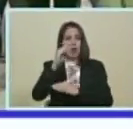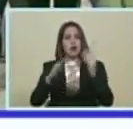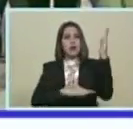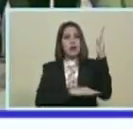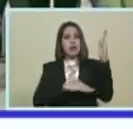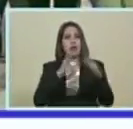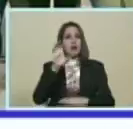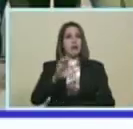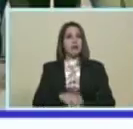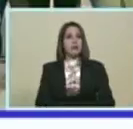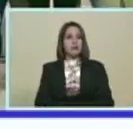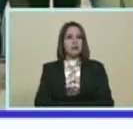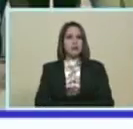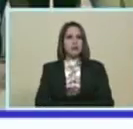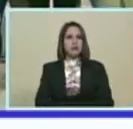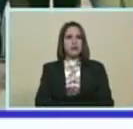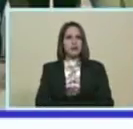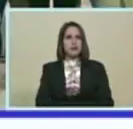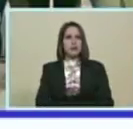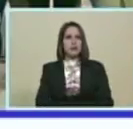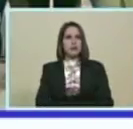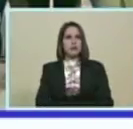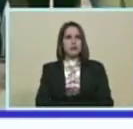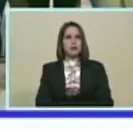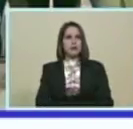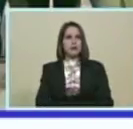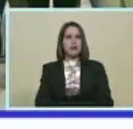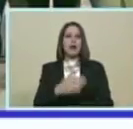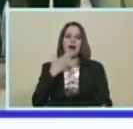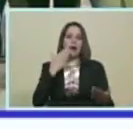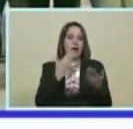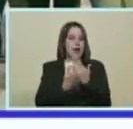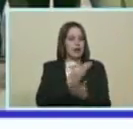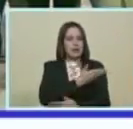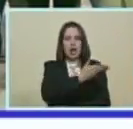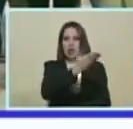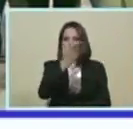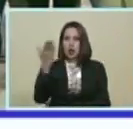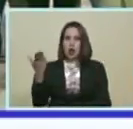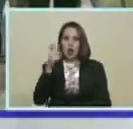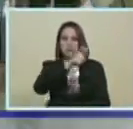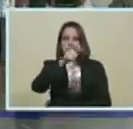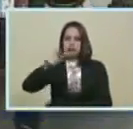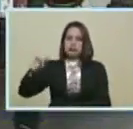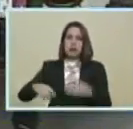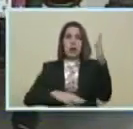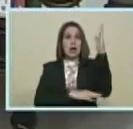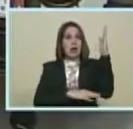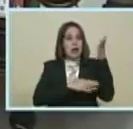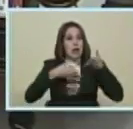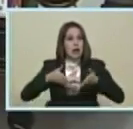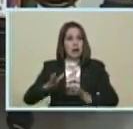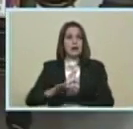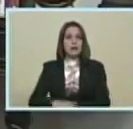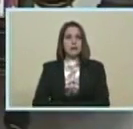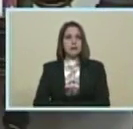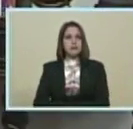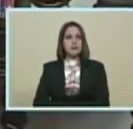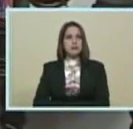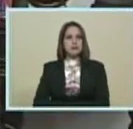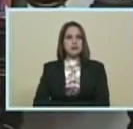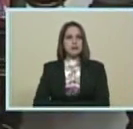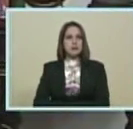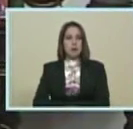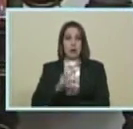Reyes Reyes Gracias a todos Los larense Los guaros Y las guaras Bueno Aquí